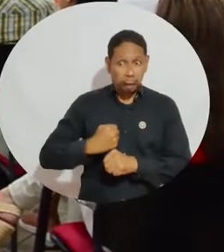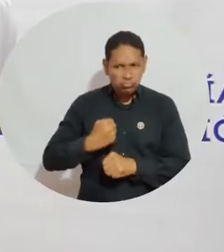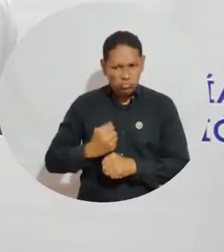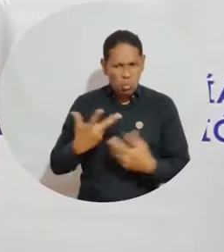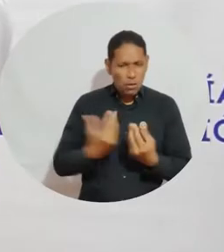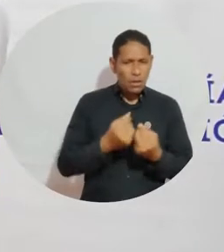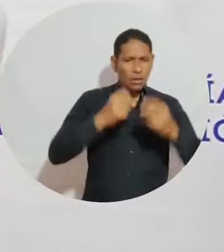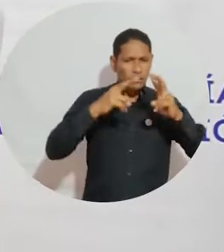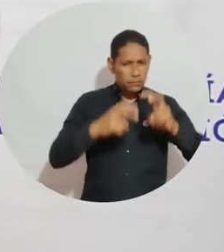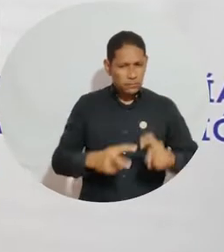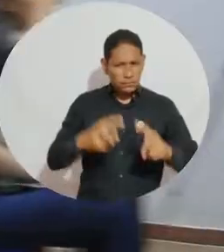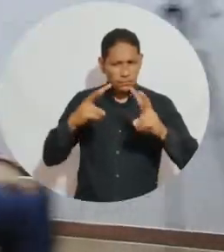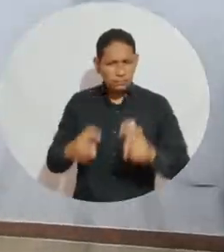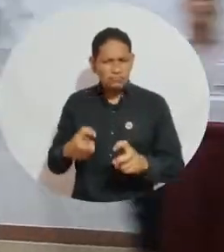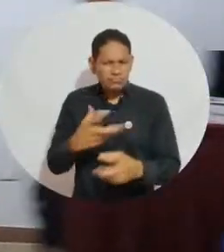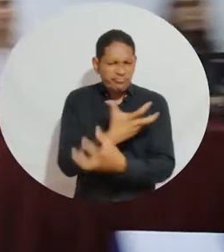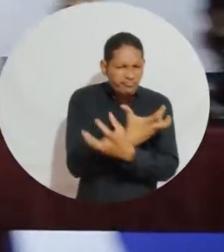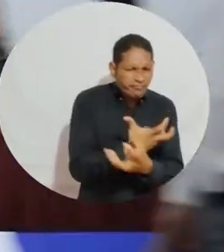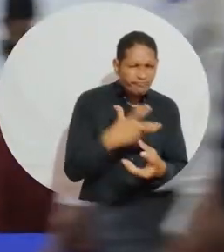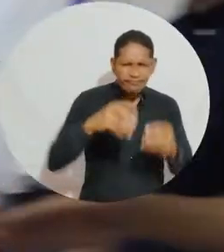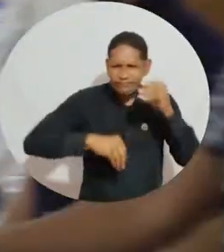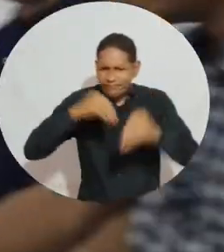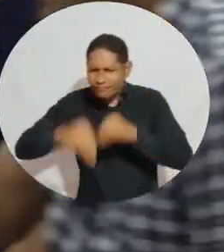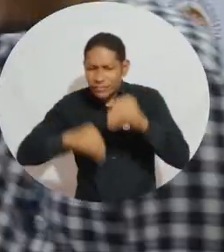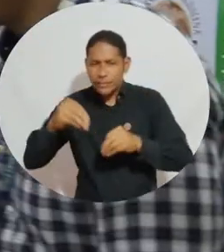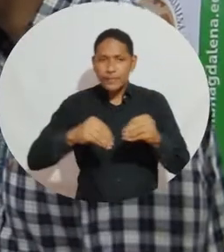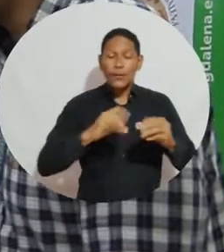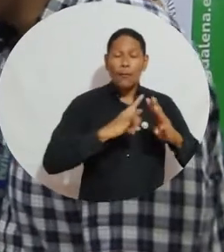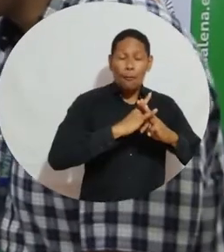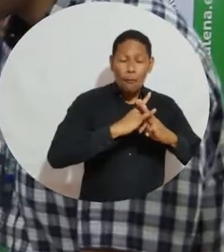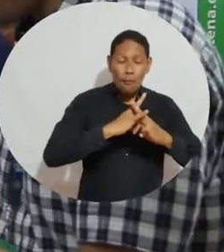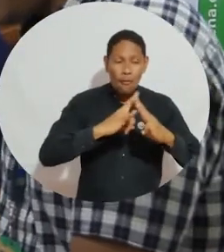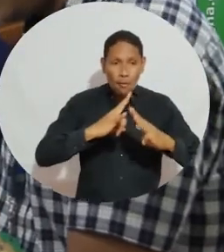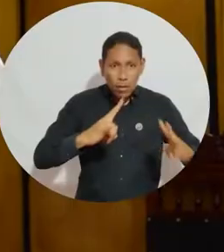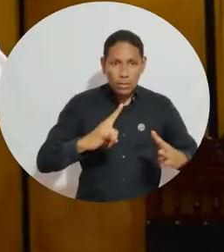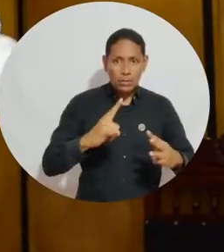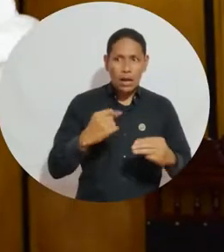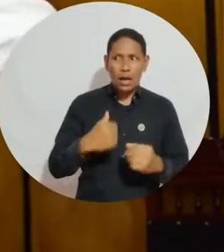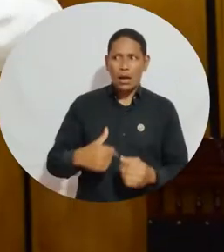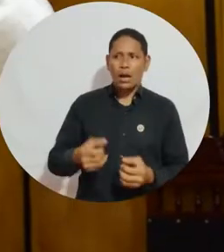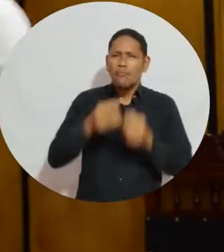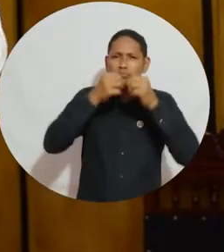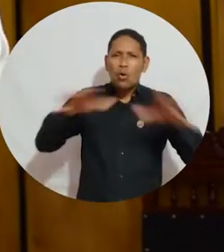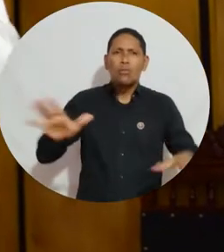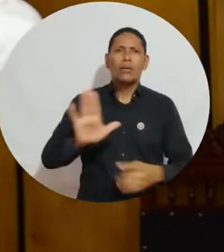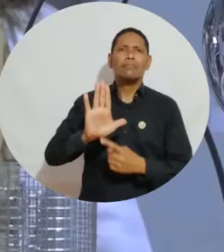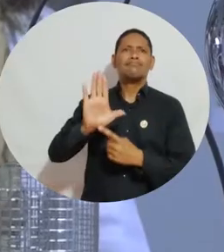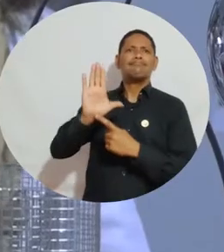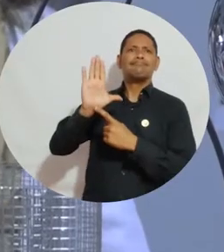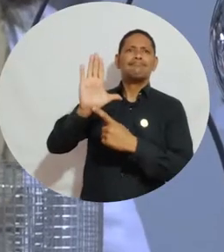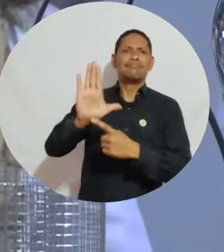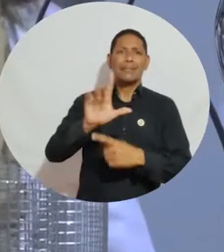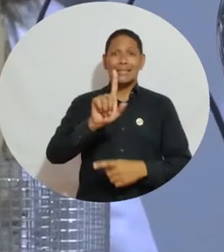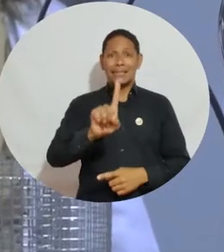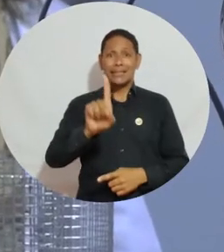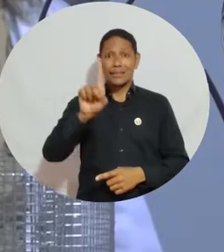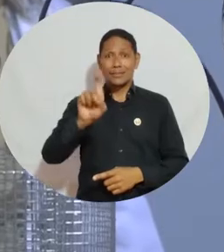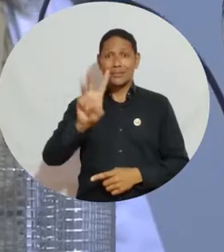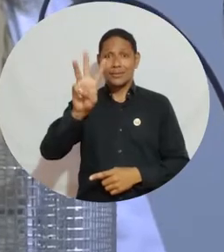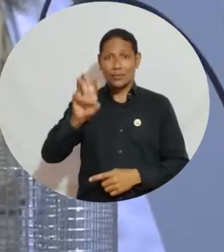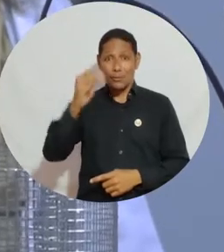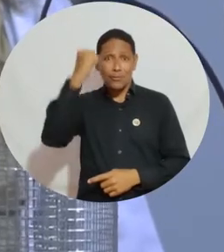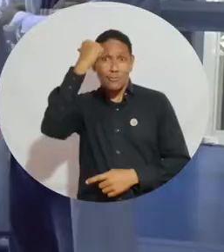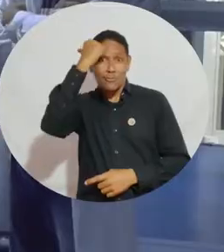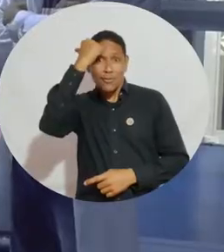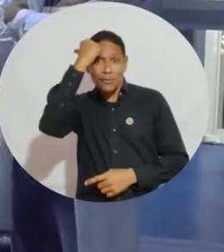de sus investigadores y grupos de investigación en producción científica, la Universidad del Magdalena realizó un acto público de reconocimiento